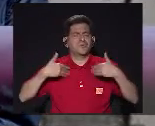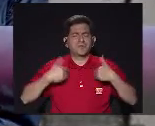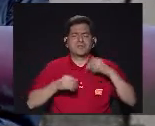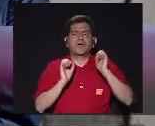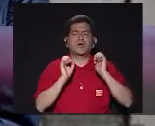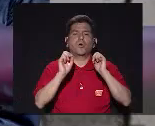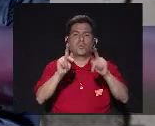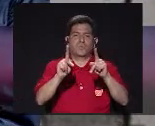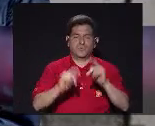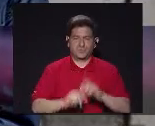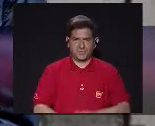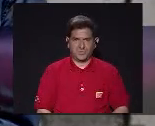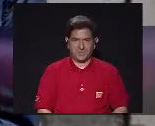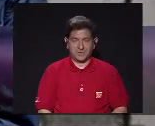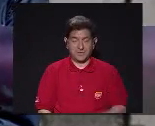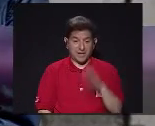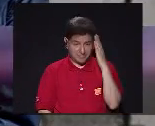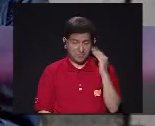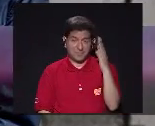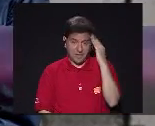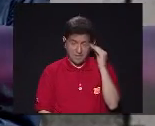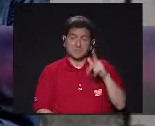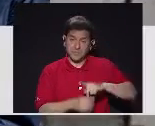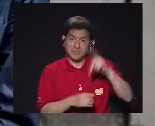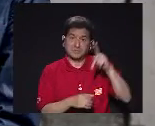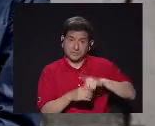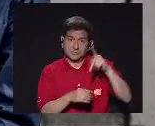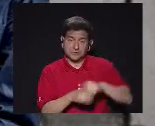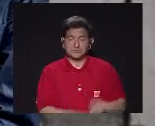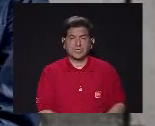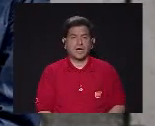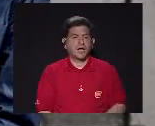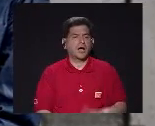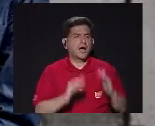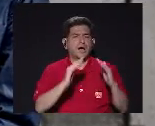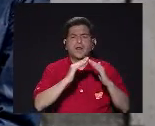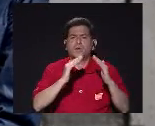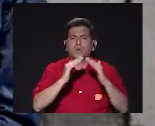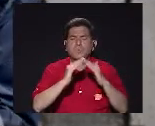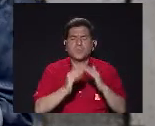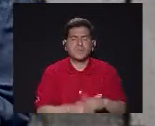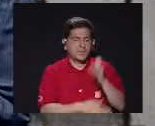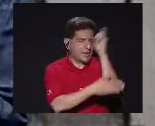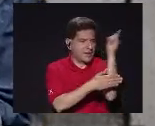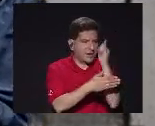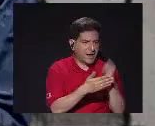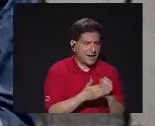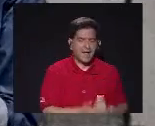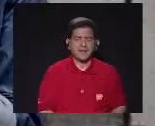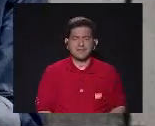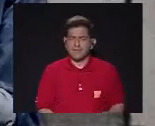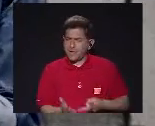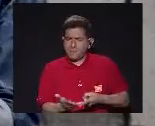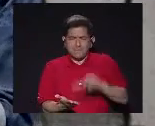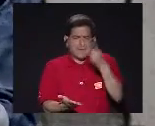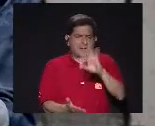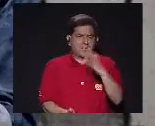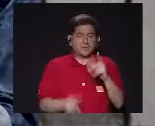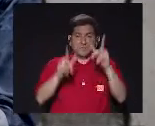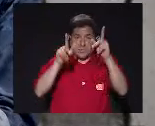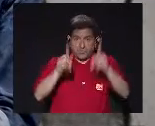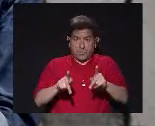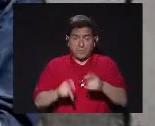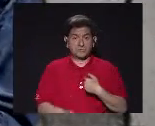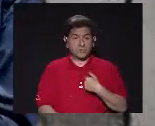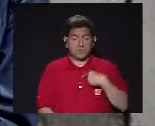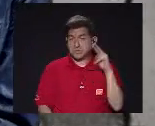tener la oportunidad De tener esta experiencia De convivir el arte De una manera muy rica Con alguien que